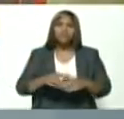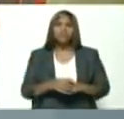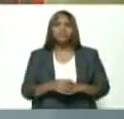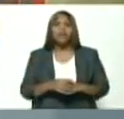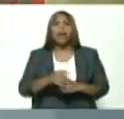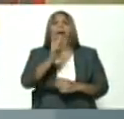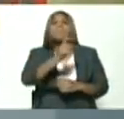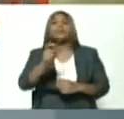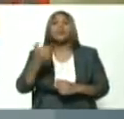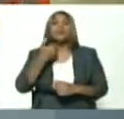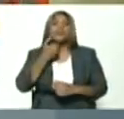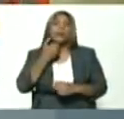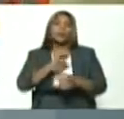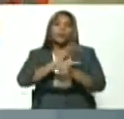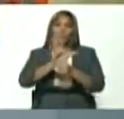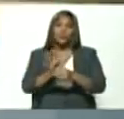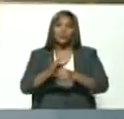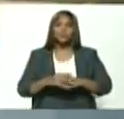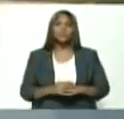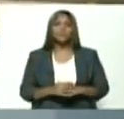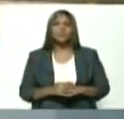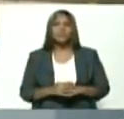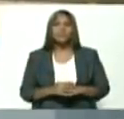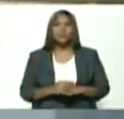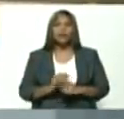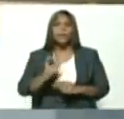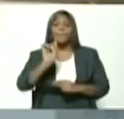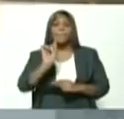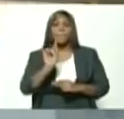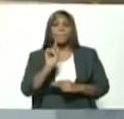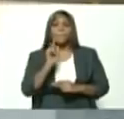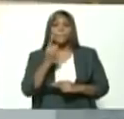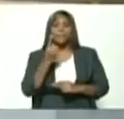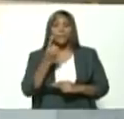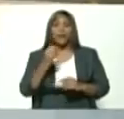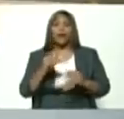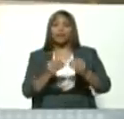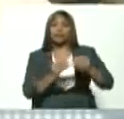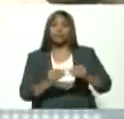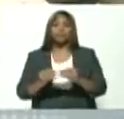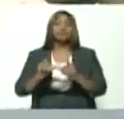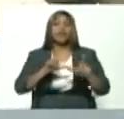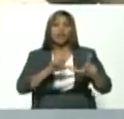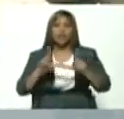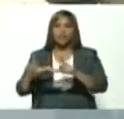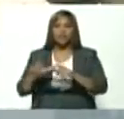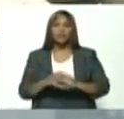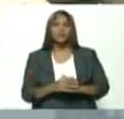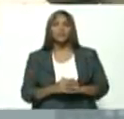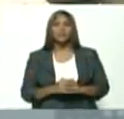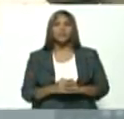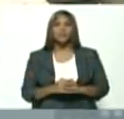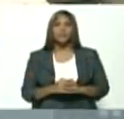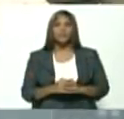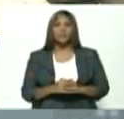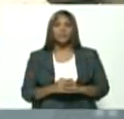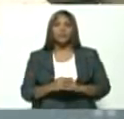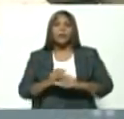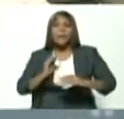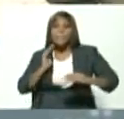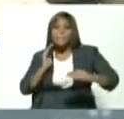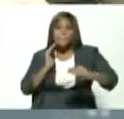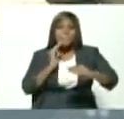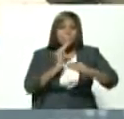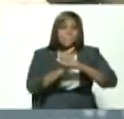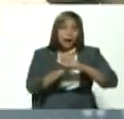los casos de contagio. Ya logramos una primera acción que fue detener el crecimiento